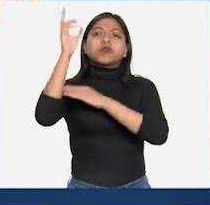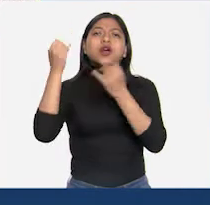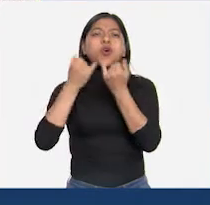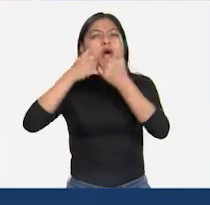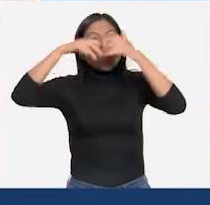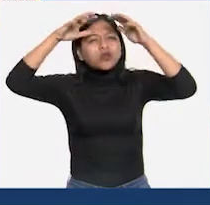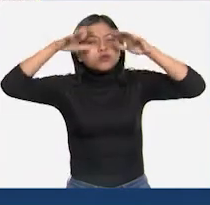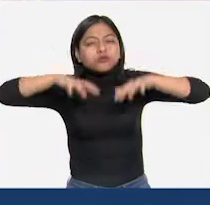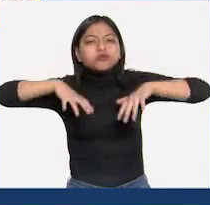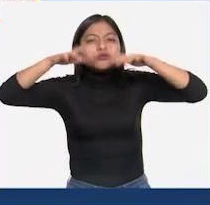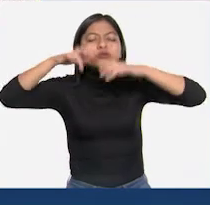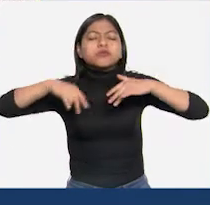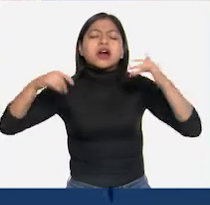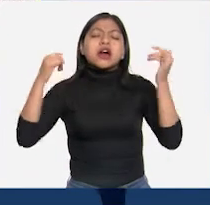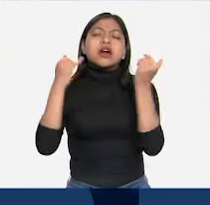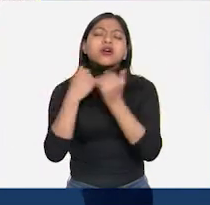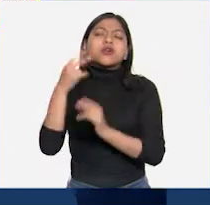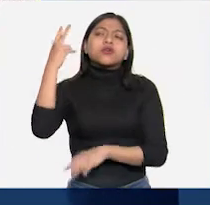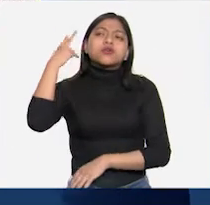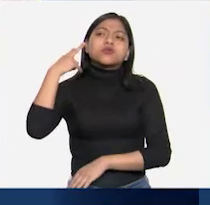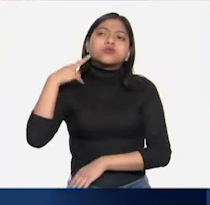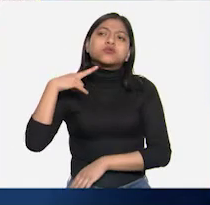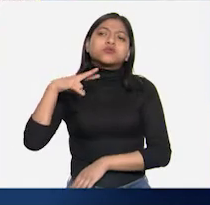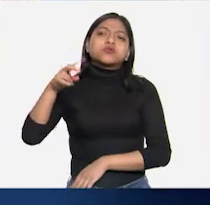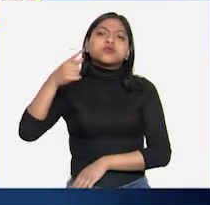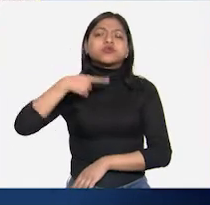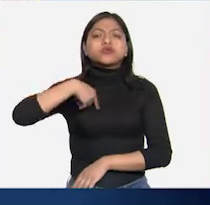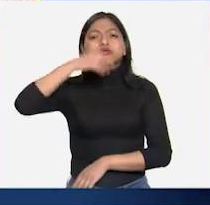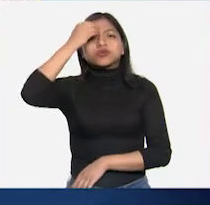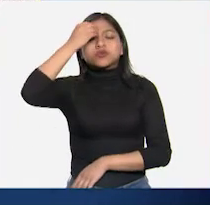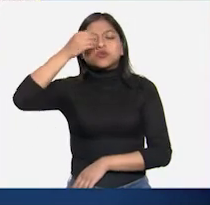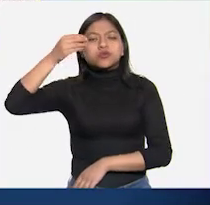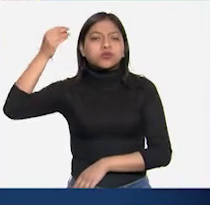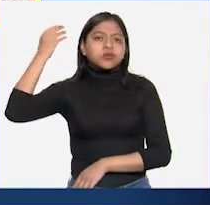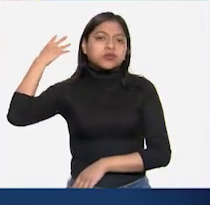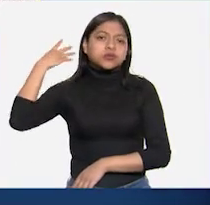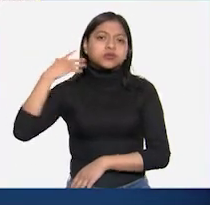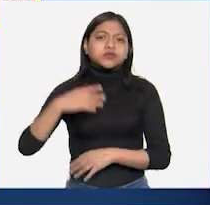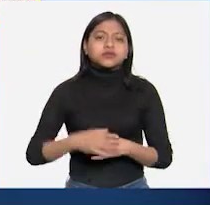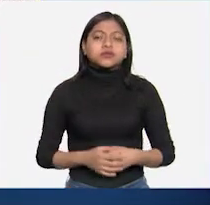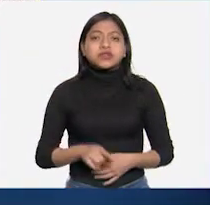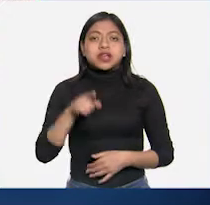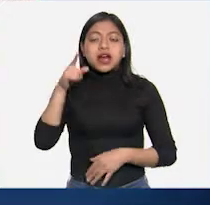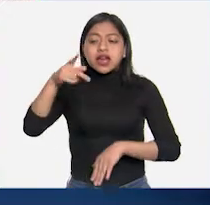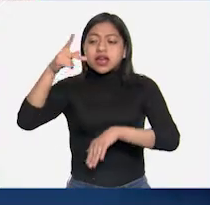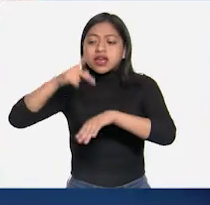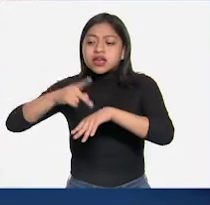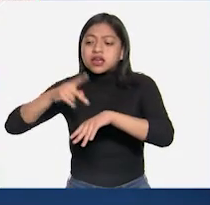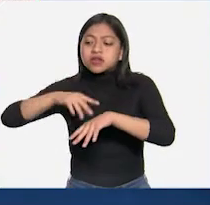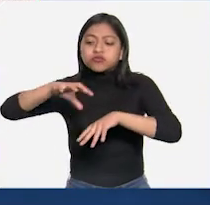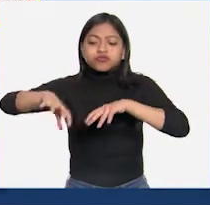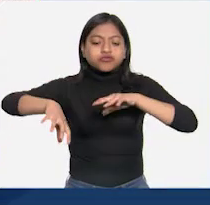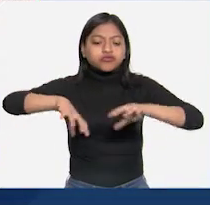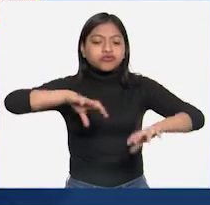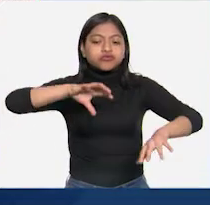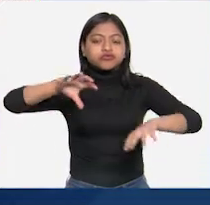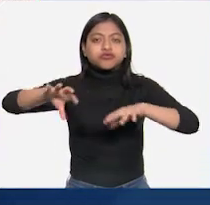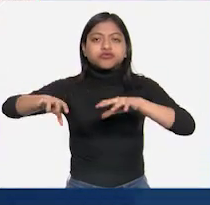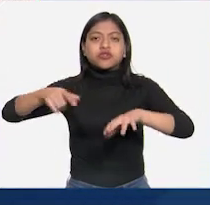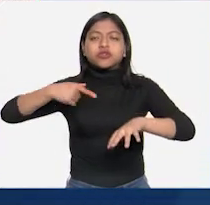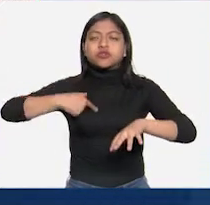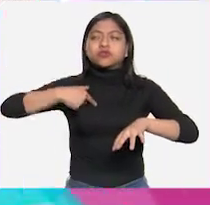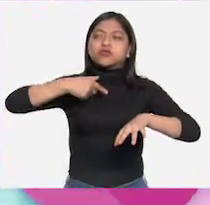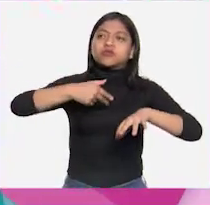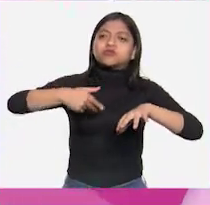Bueno, ¿qué haces allí, misérrimo y pulido? ¿Eres la piedra a cuyo lado paso?